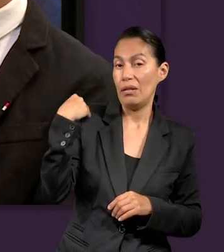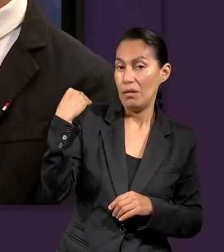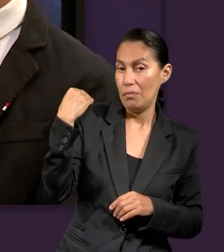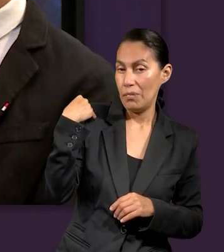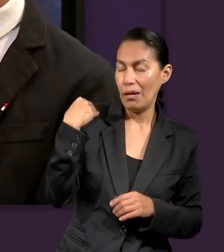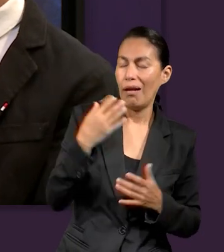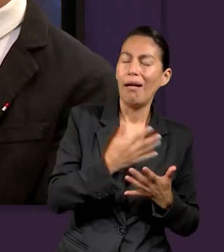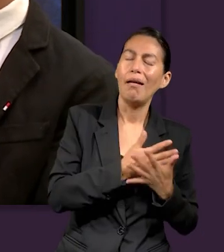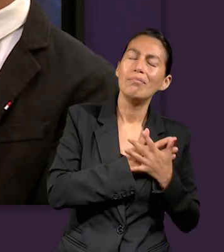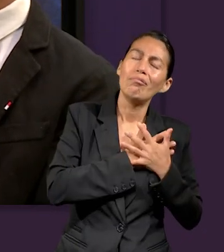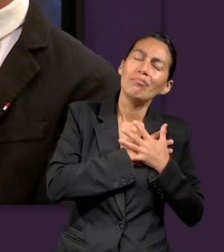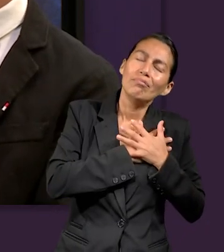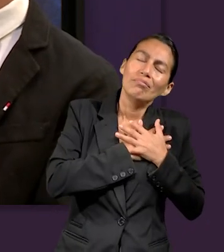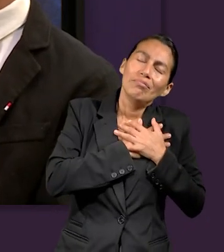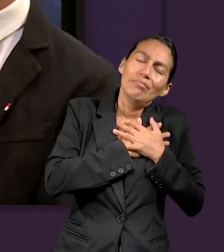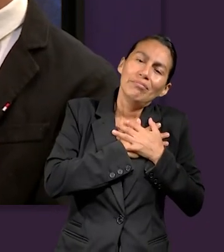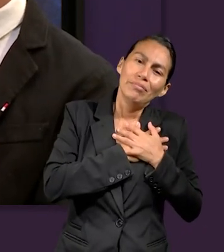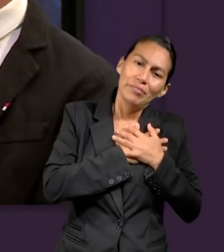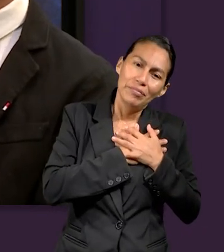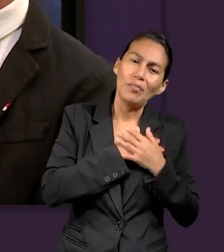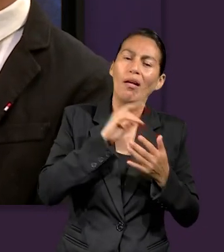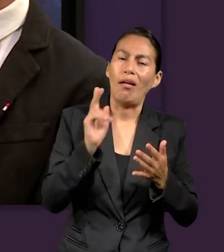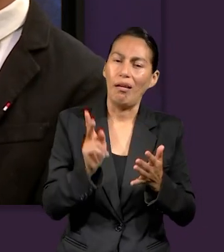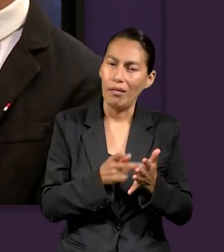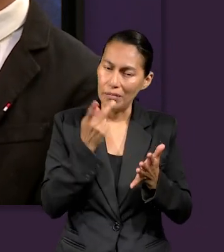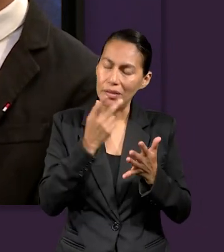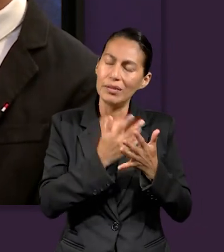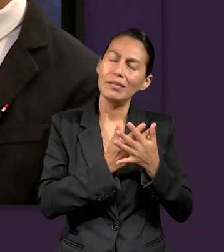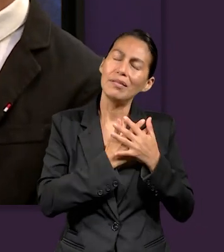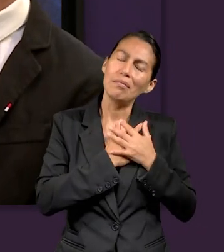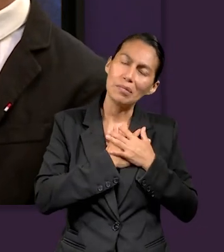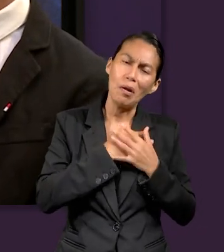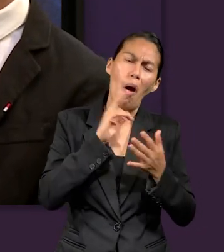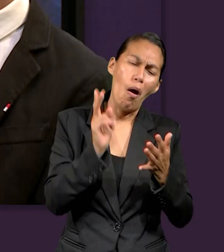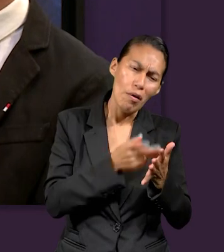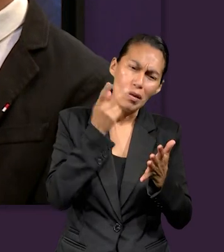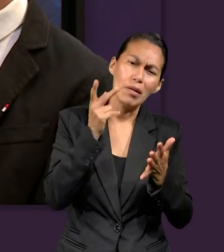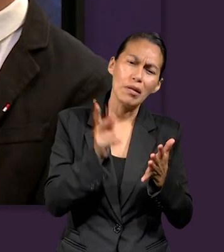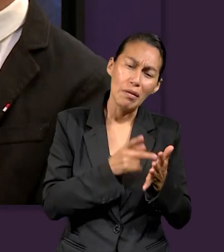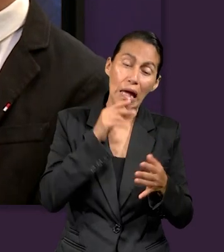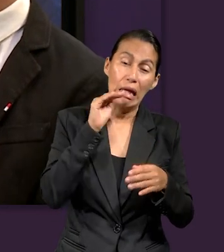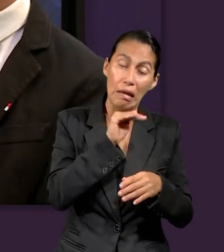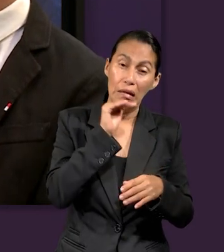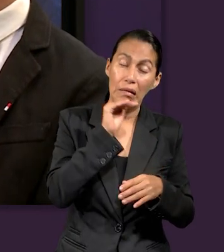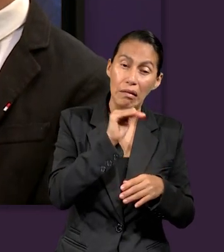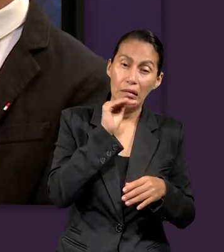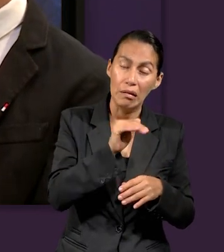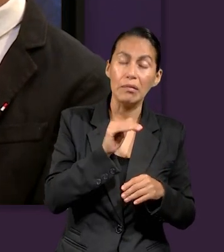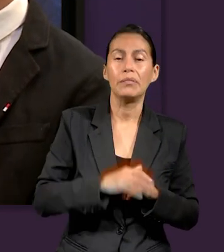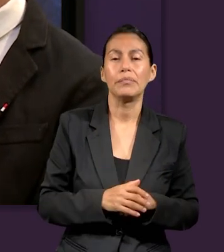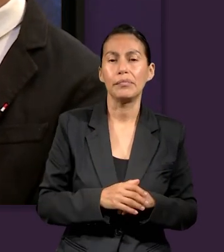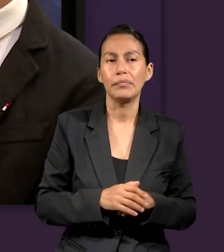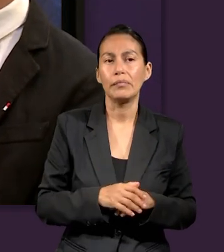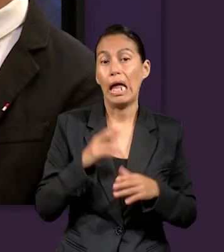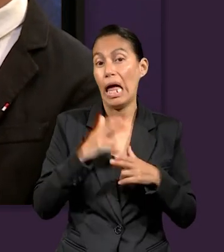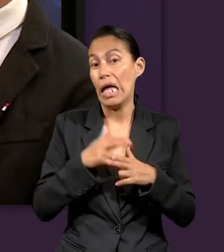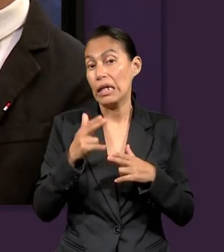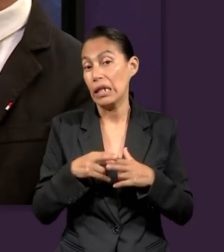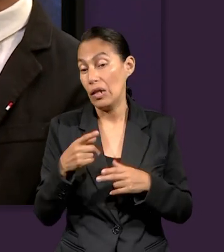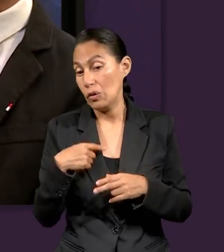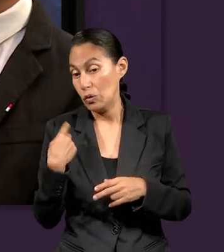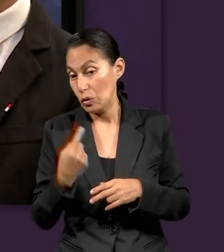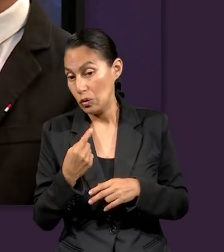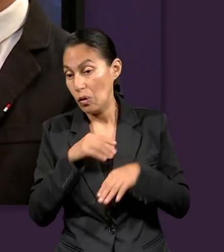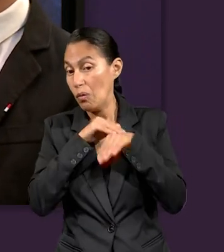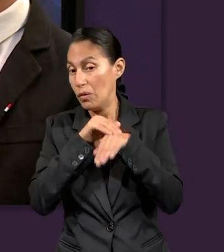amorosamente, nos vuelven a llamar, nos vuelven a llamar y están insistiendo hasta que nosotros